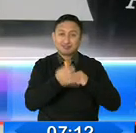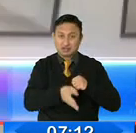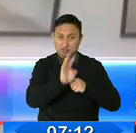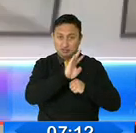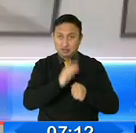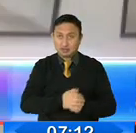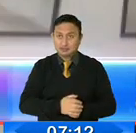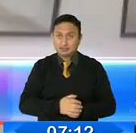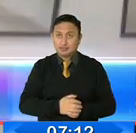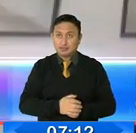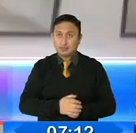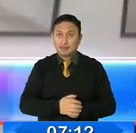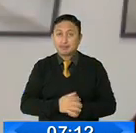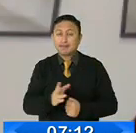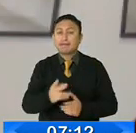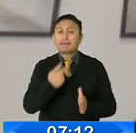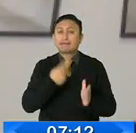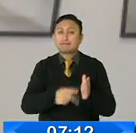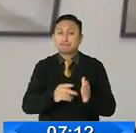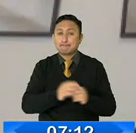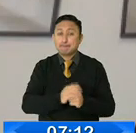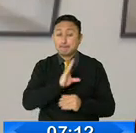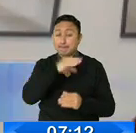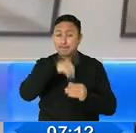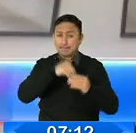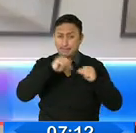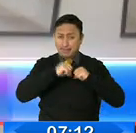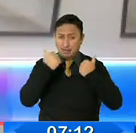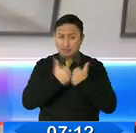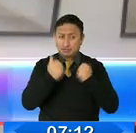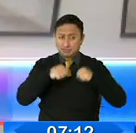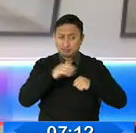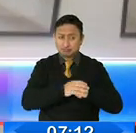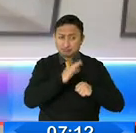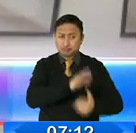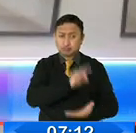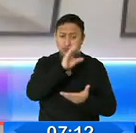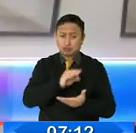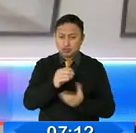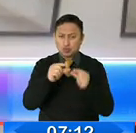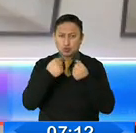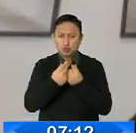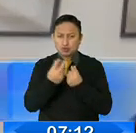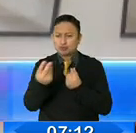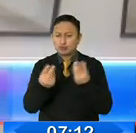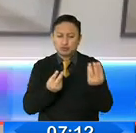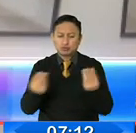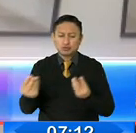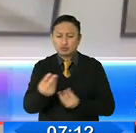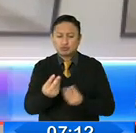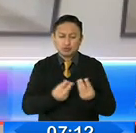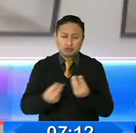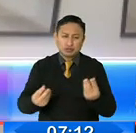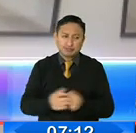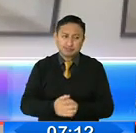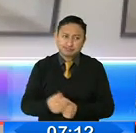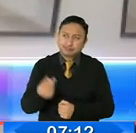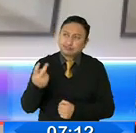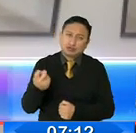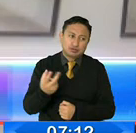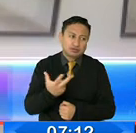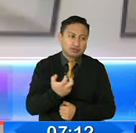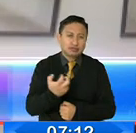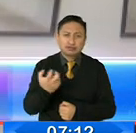Lo que va a ocurrir es que en la Asamblea vamos a tener una representación bastante dispersa. Probablemente, no sé, 12, 13, 14